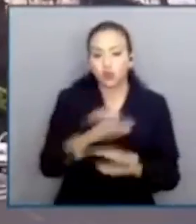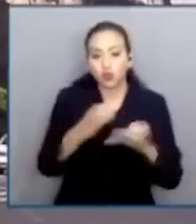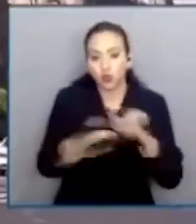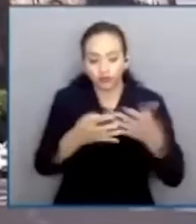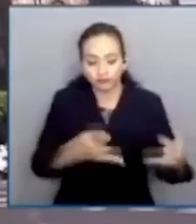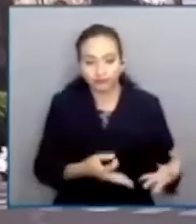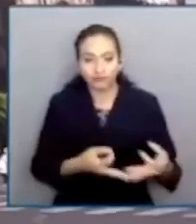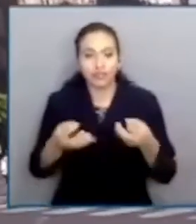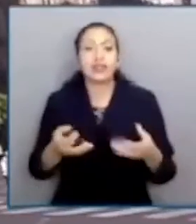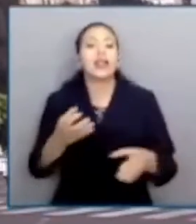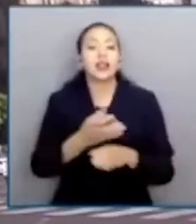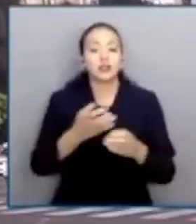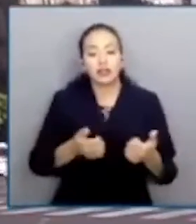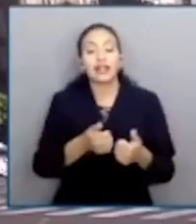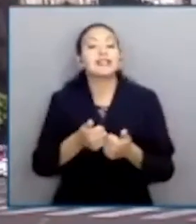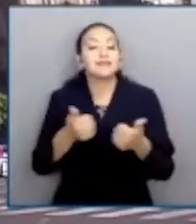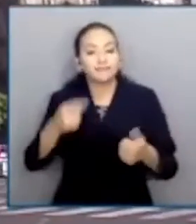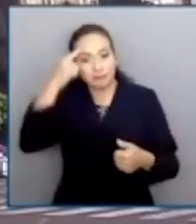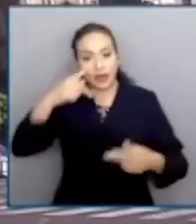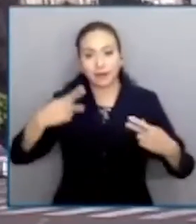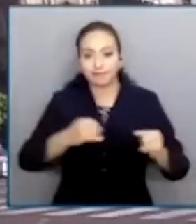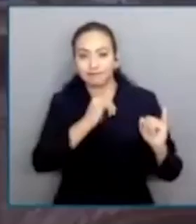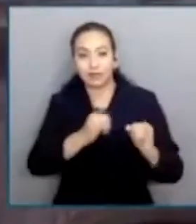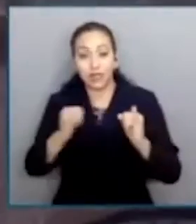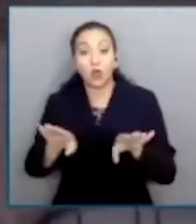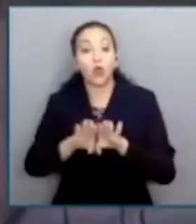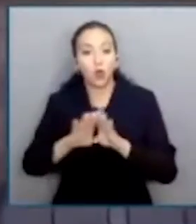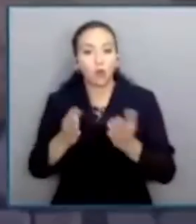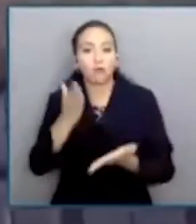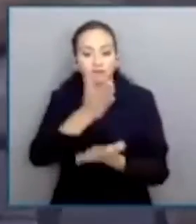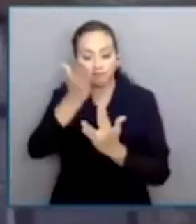separación individualizado. Para el canal del Poder Judicial de la Federación, Mario López Peña.